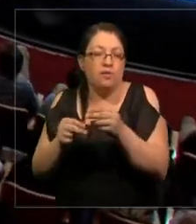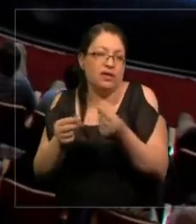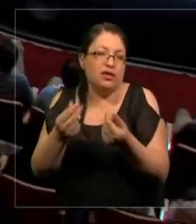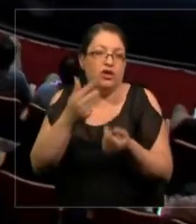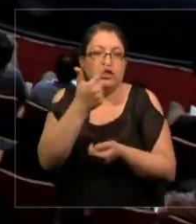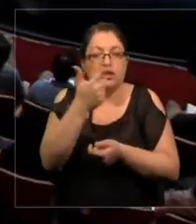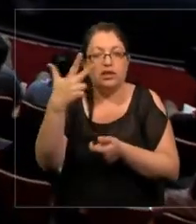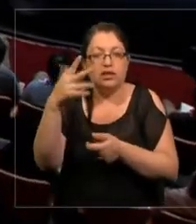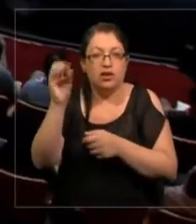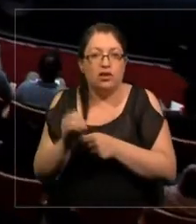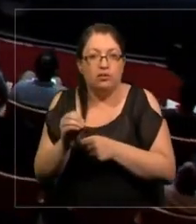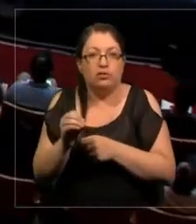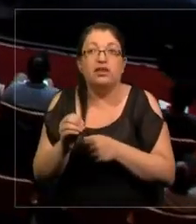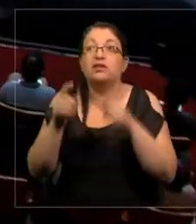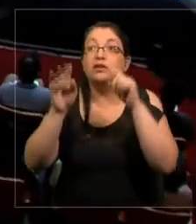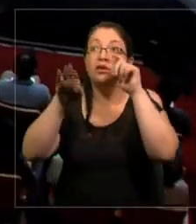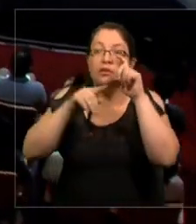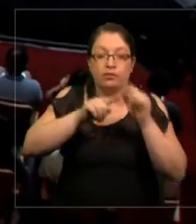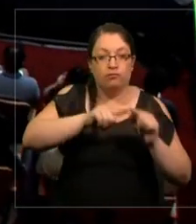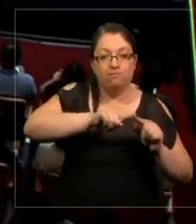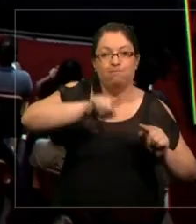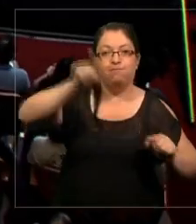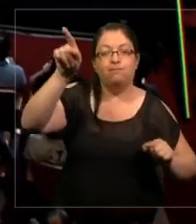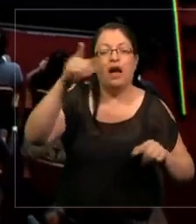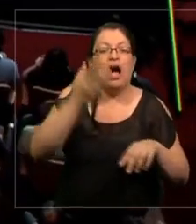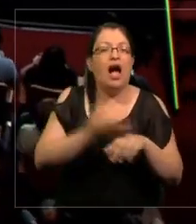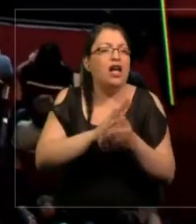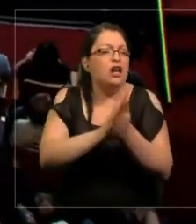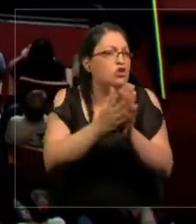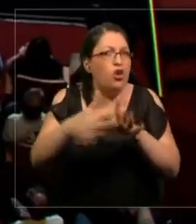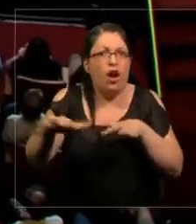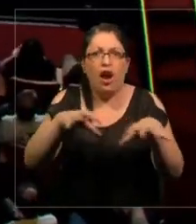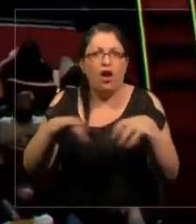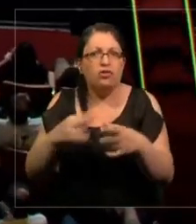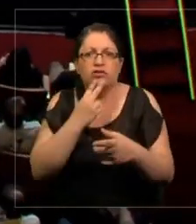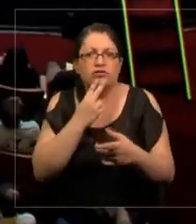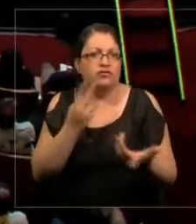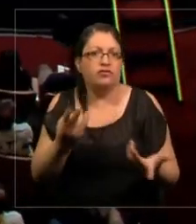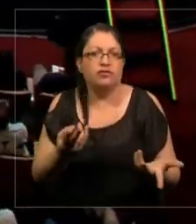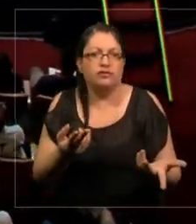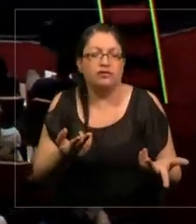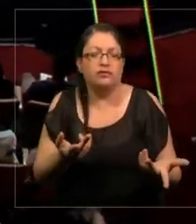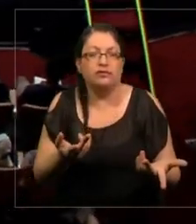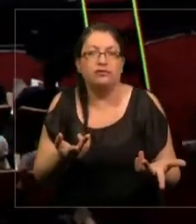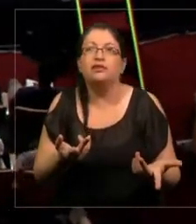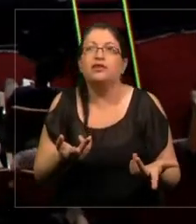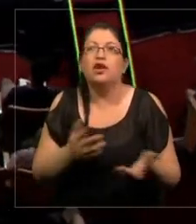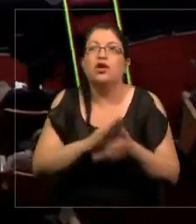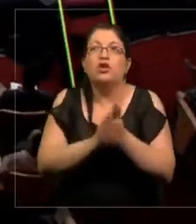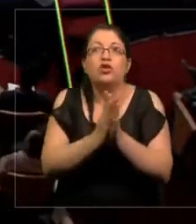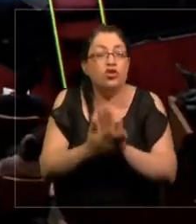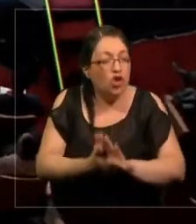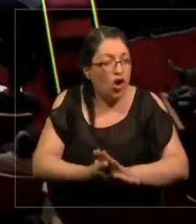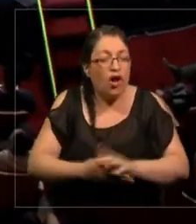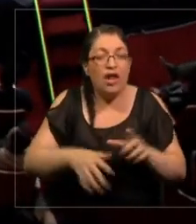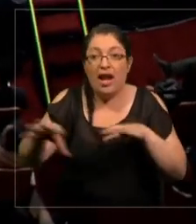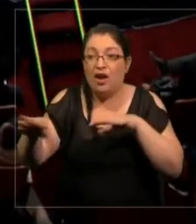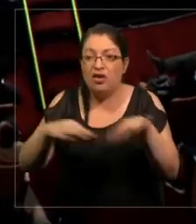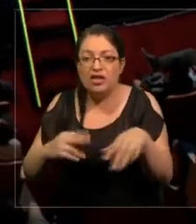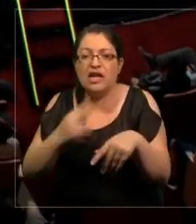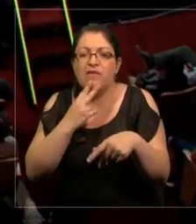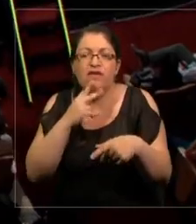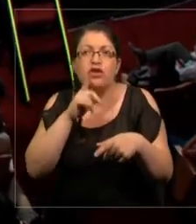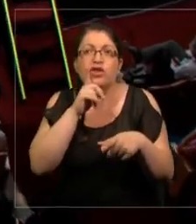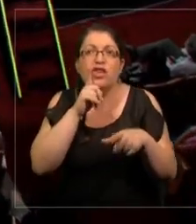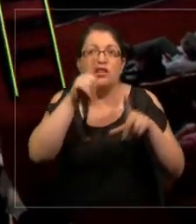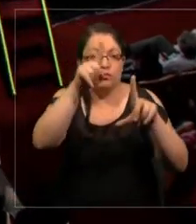El escalamiento, como este, están en toda la vida. Toda la vida cumple con ciertas escalas de escalamiento. Aquí hay